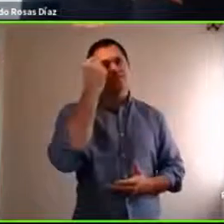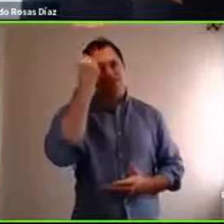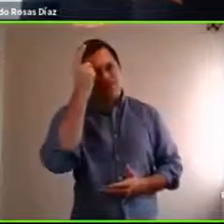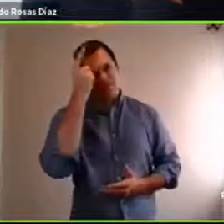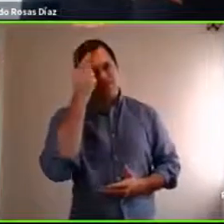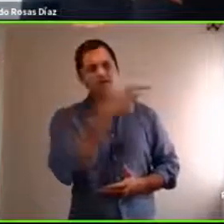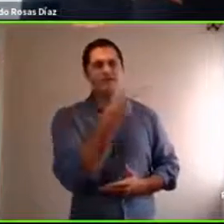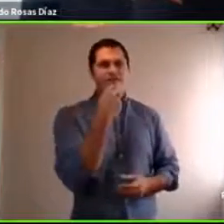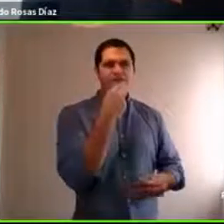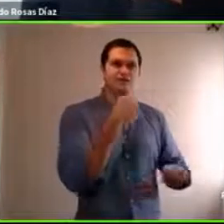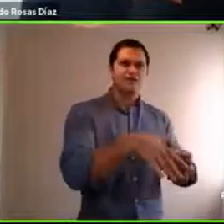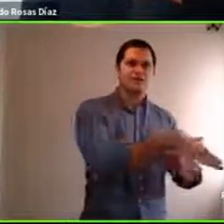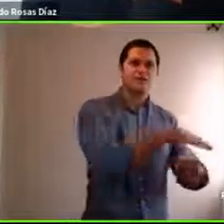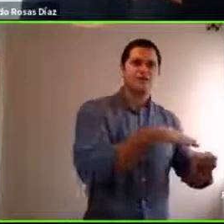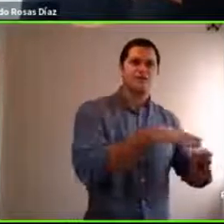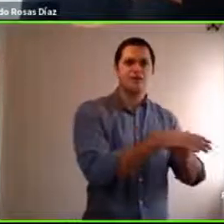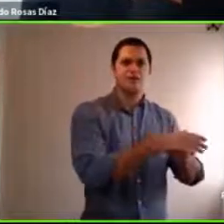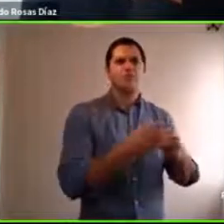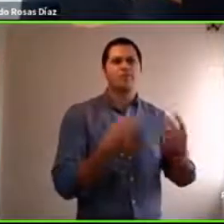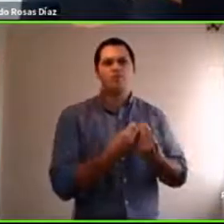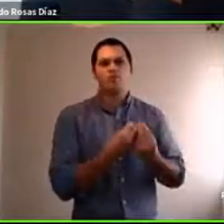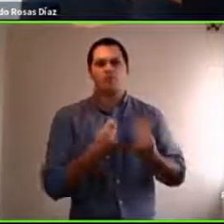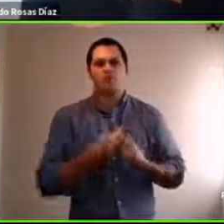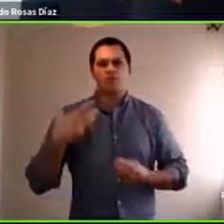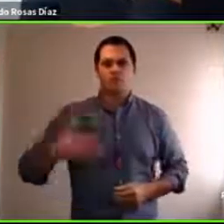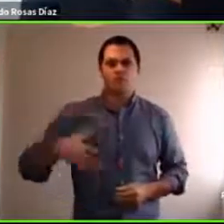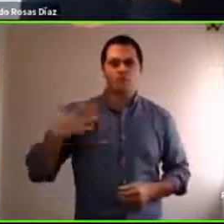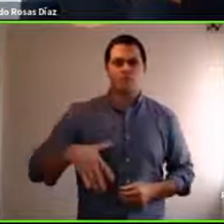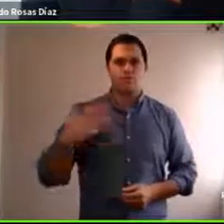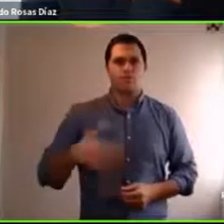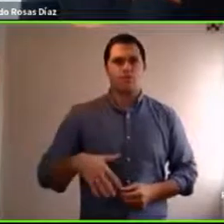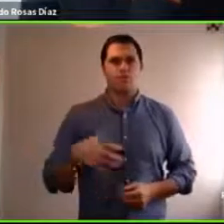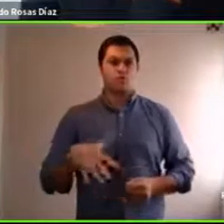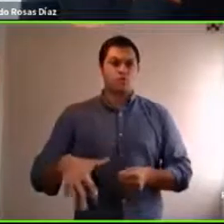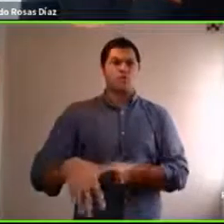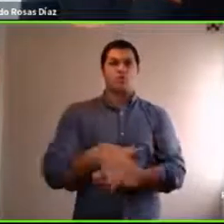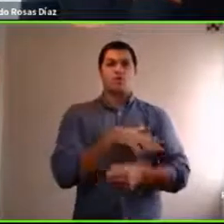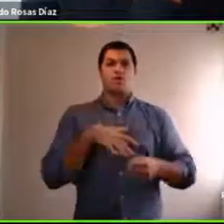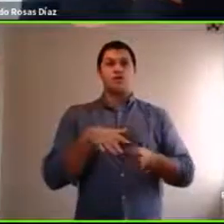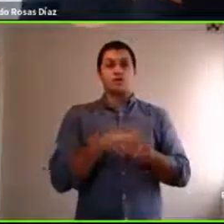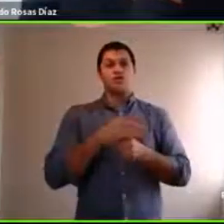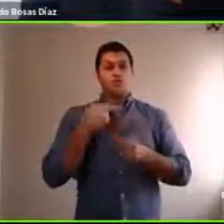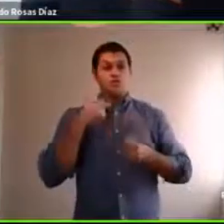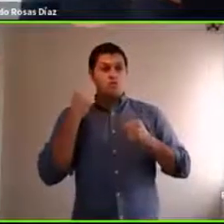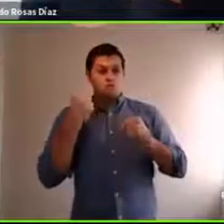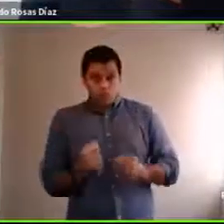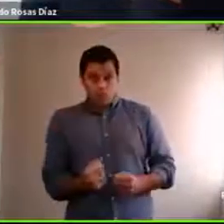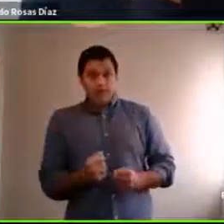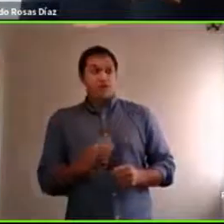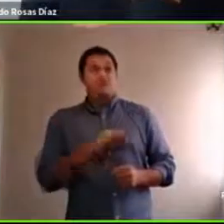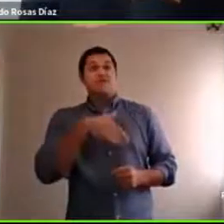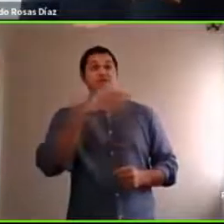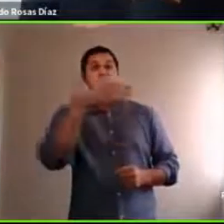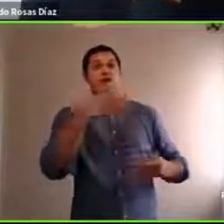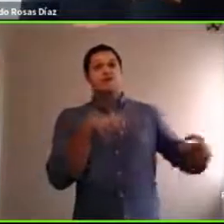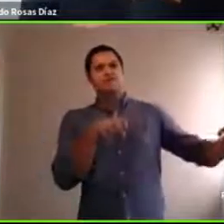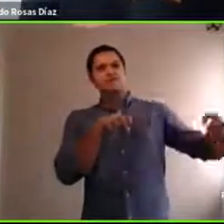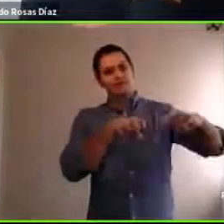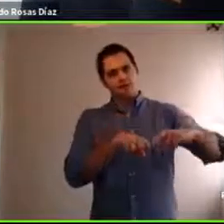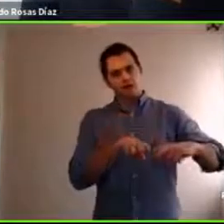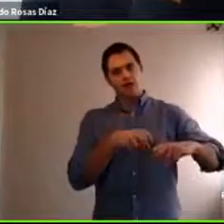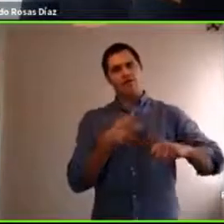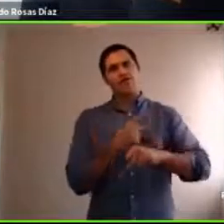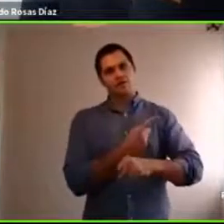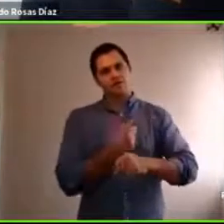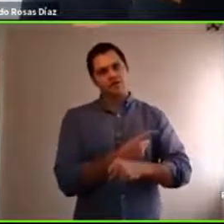pero es importante eso complementar con un espacio donde uno también pueda hablar de estas cosas y donde uno pueda mostrar, bueno, entiendo que estés